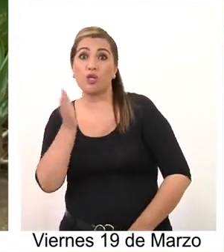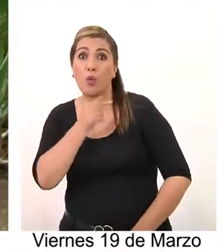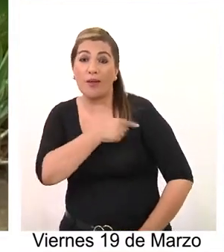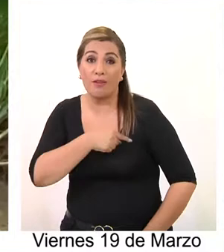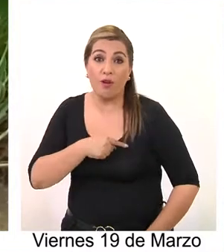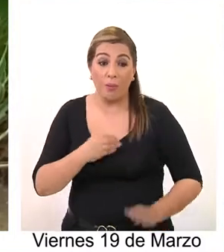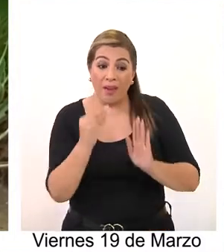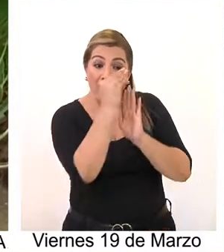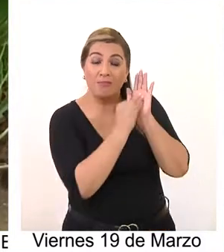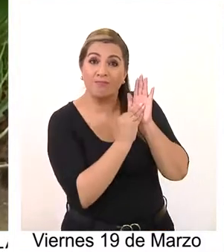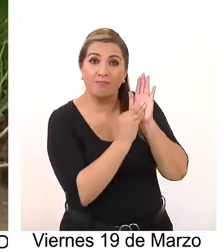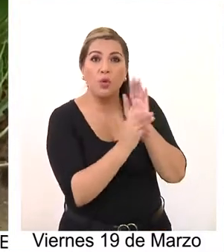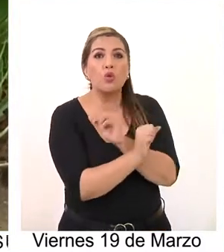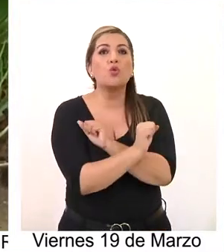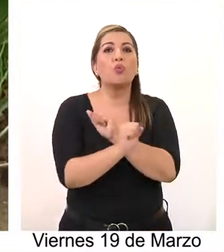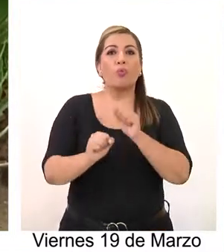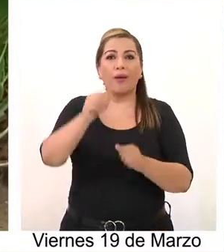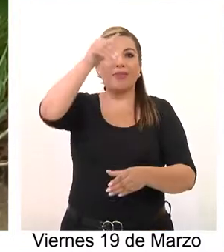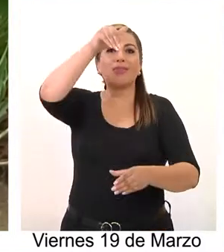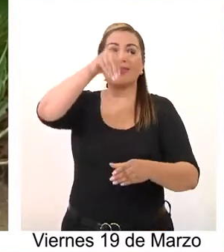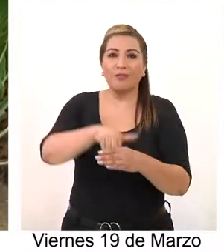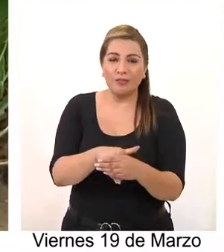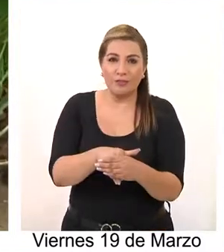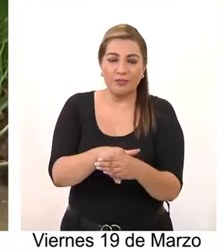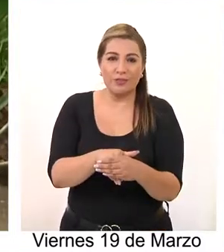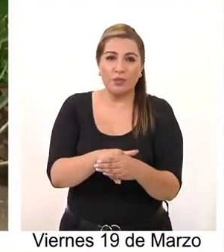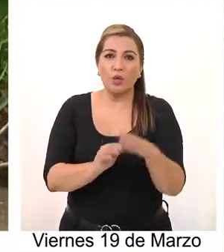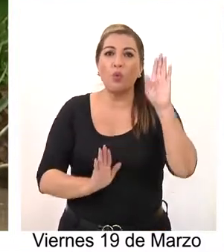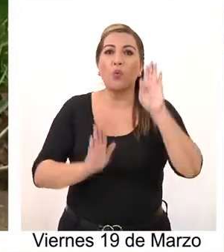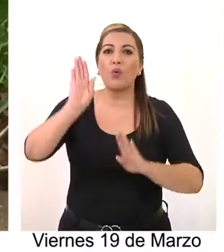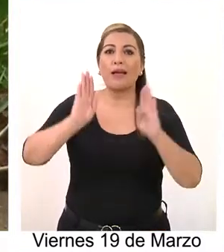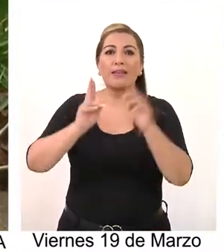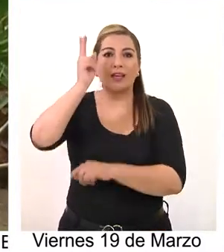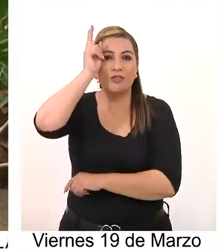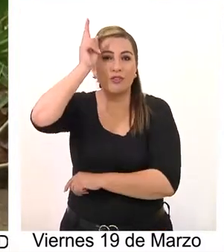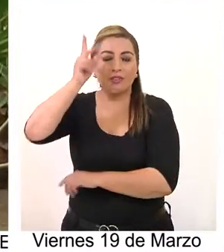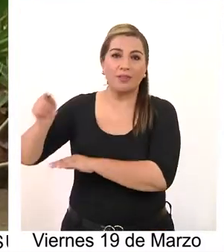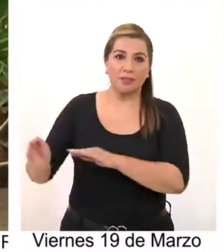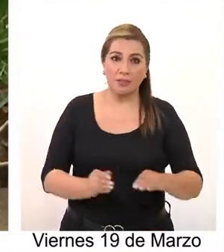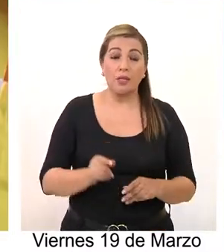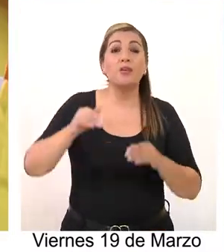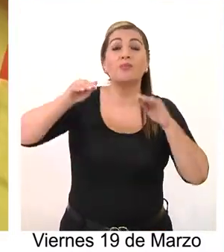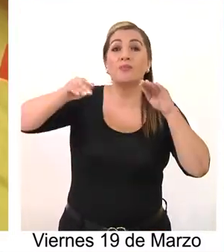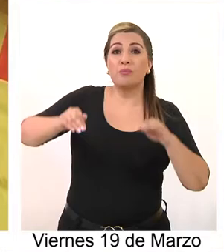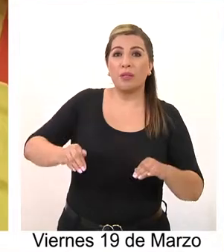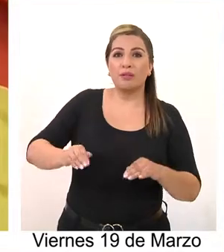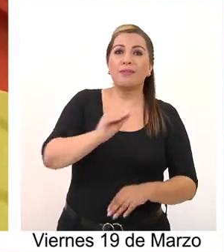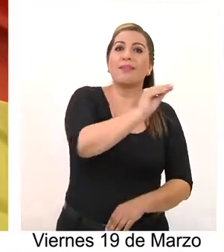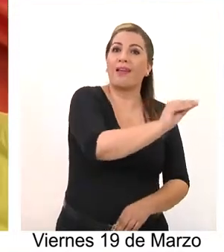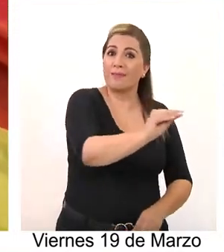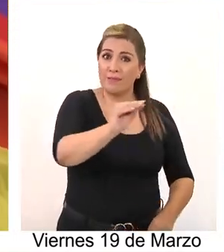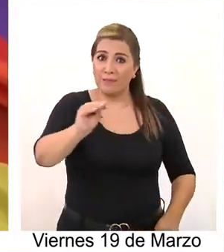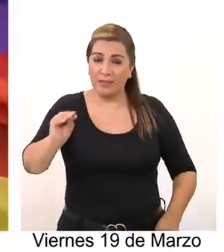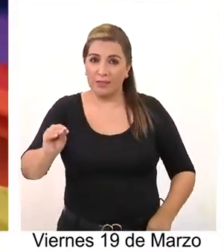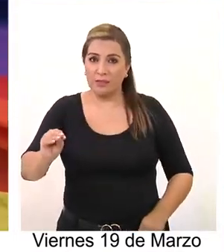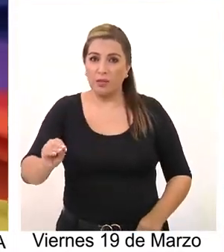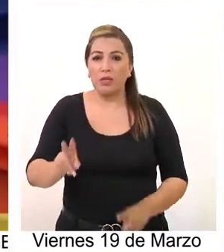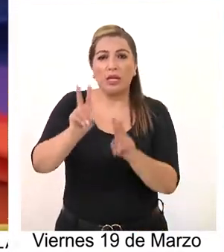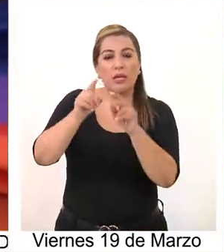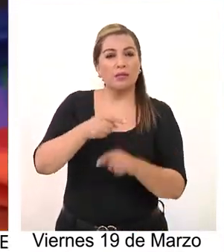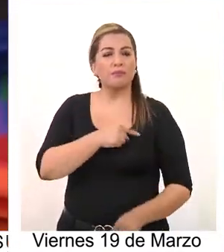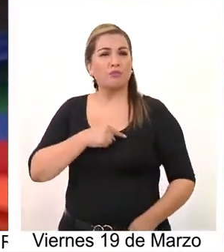aparezcan en ese registro especial no van a poder votar por un candidato indígena. Por esta razón es que el